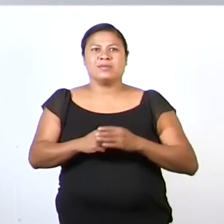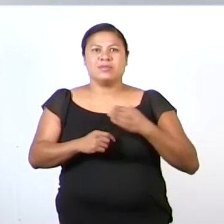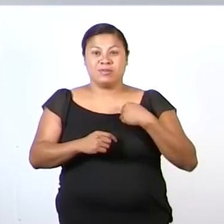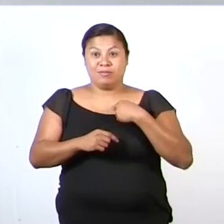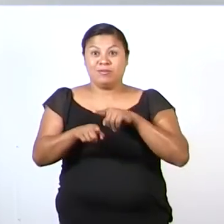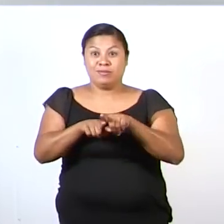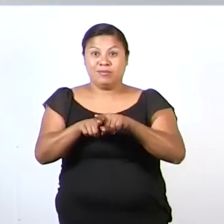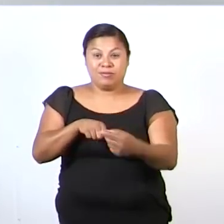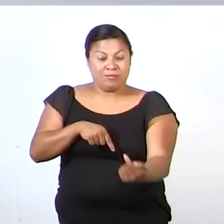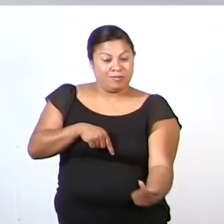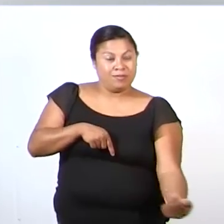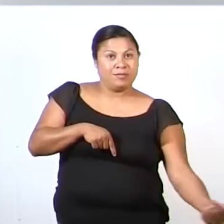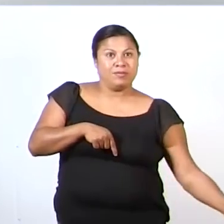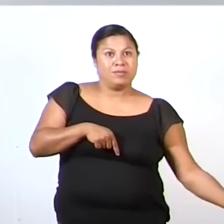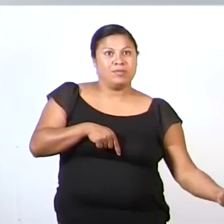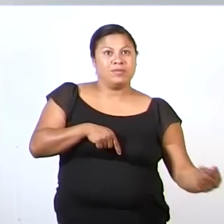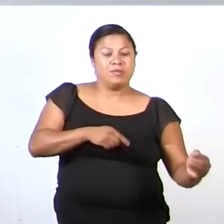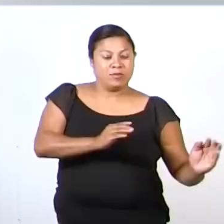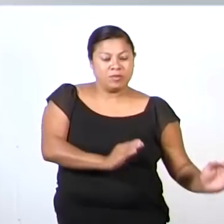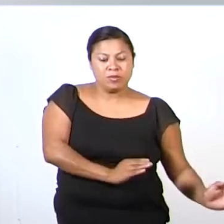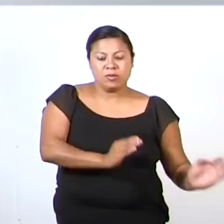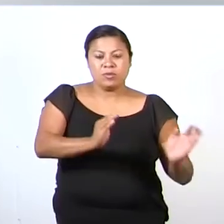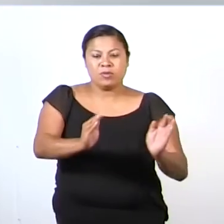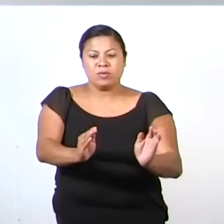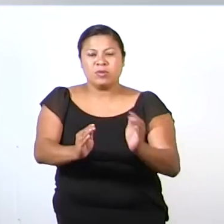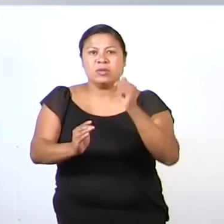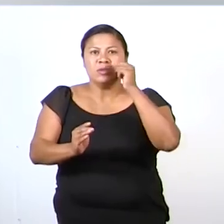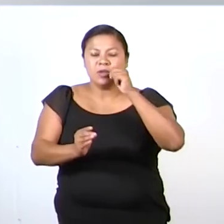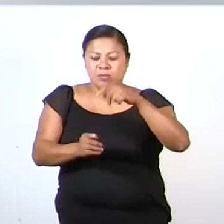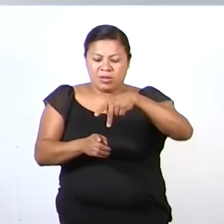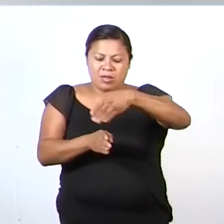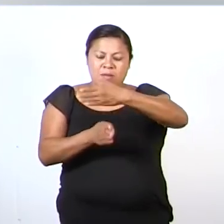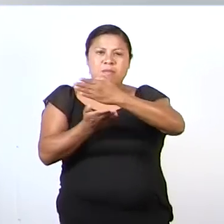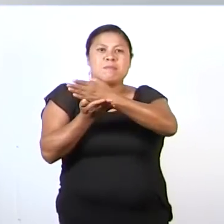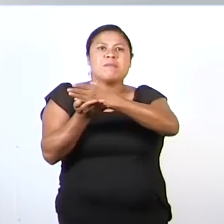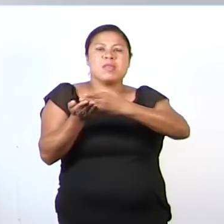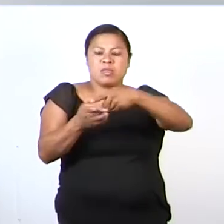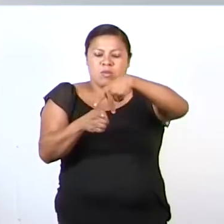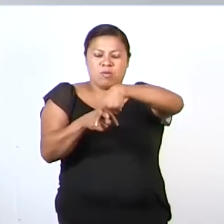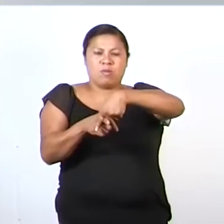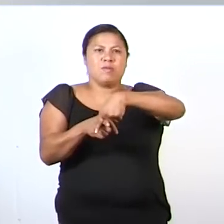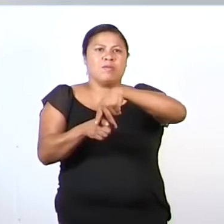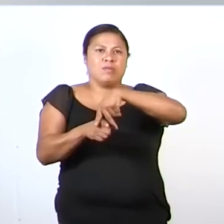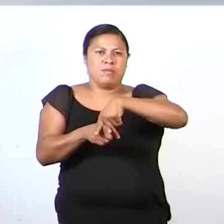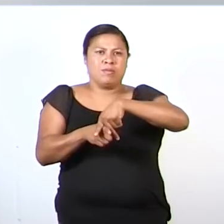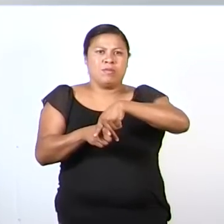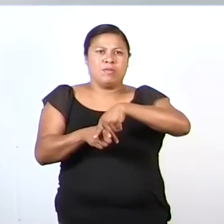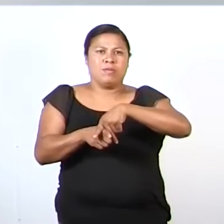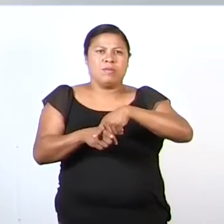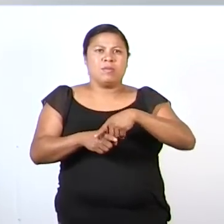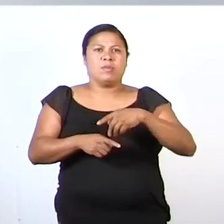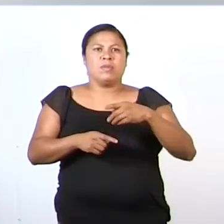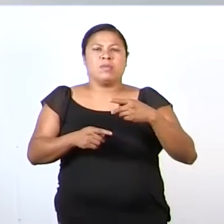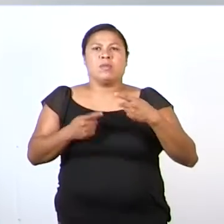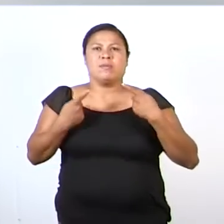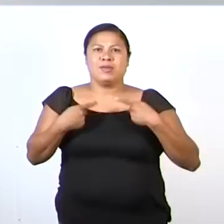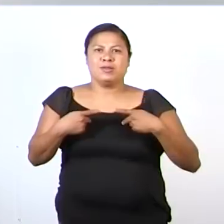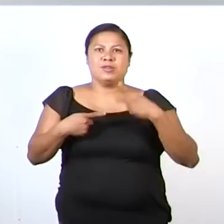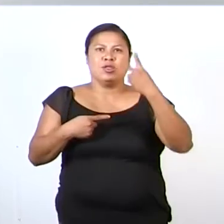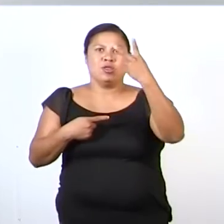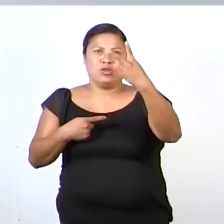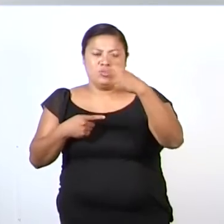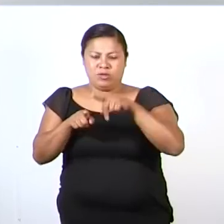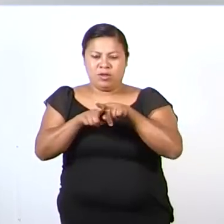pequeños los acomodaron en la parte de en medio de la lancha, formando una colección de dos